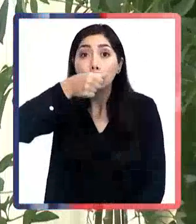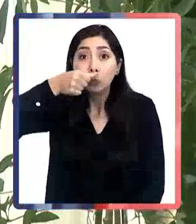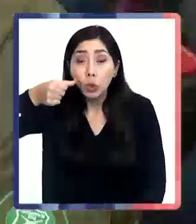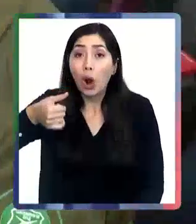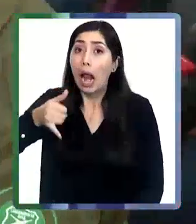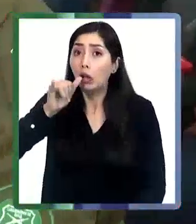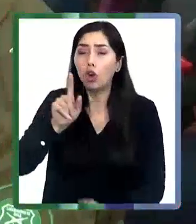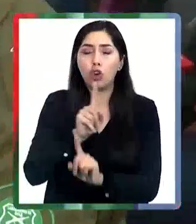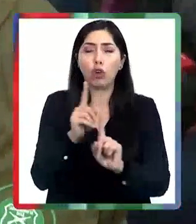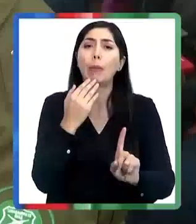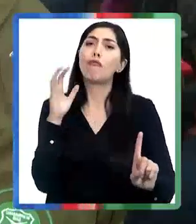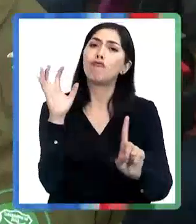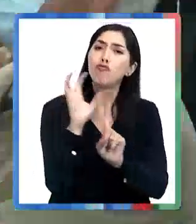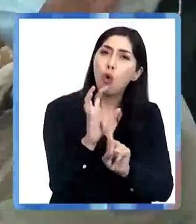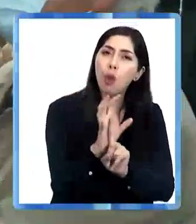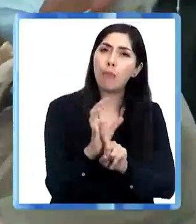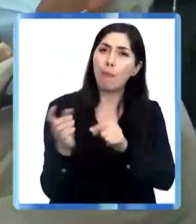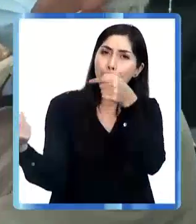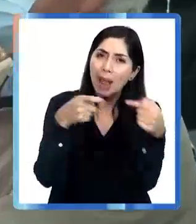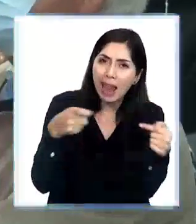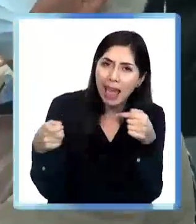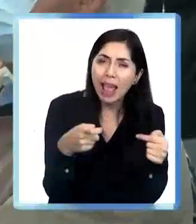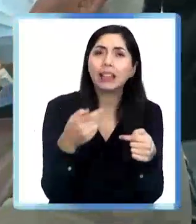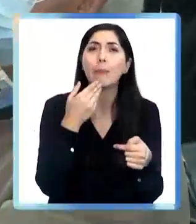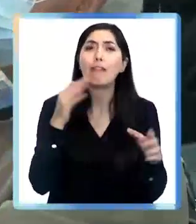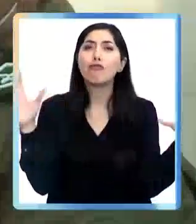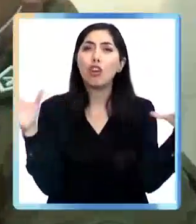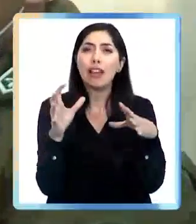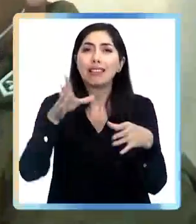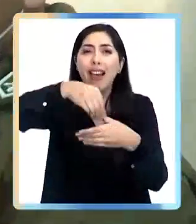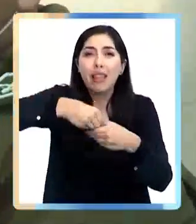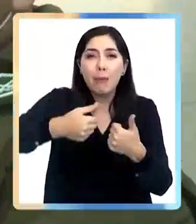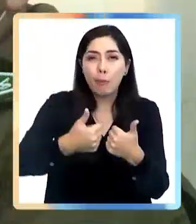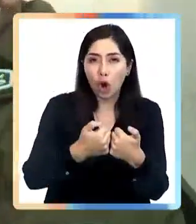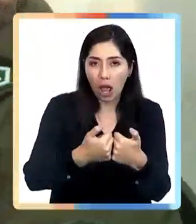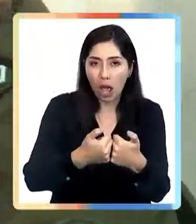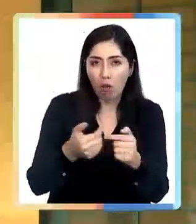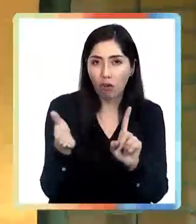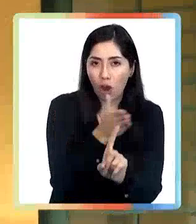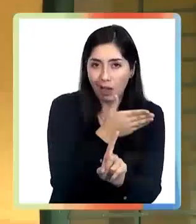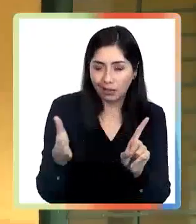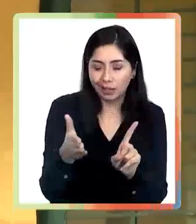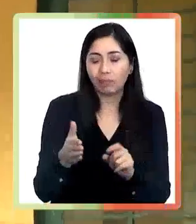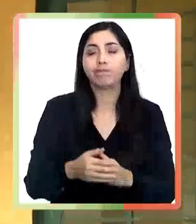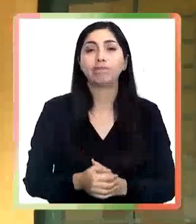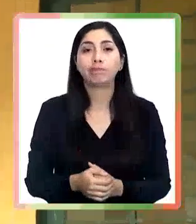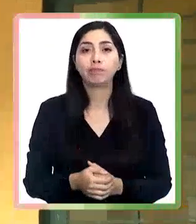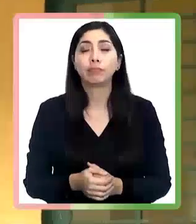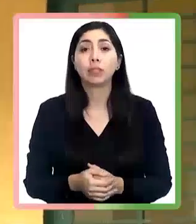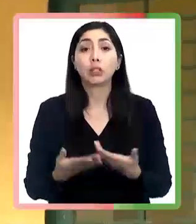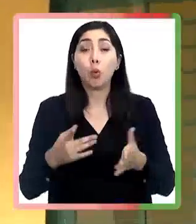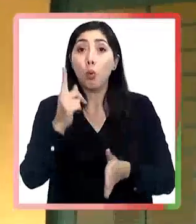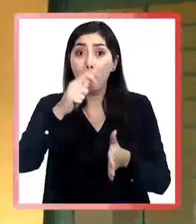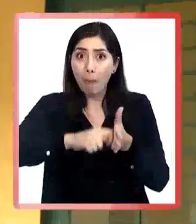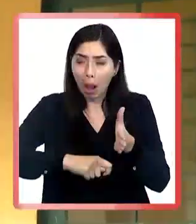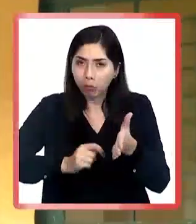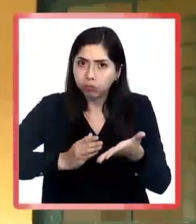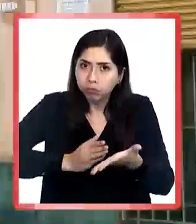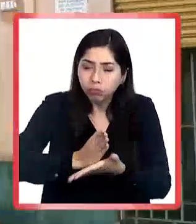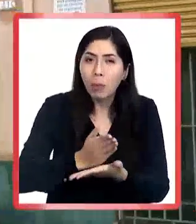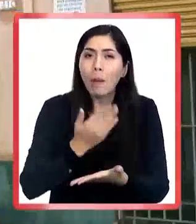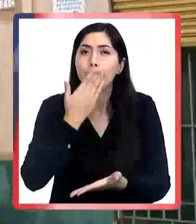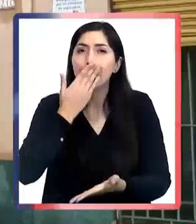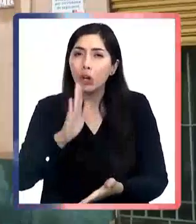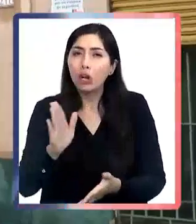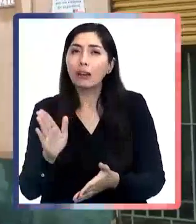y sino también el bullying, las peleas y también la violencia en el problema. Plan que será evaluado a la vuelta de un mes con la idea de mejorar los aspectos